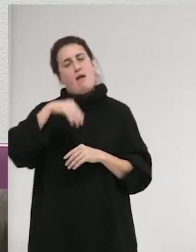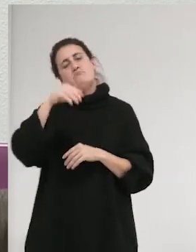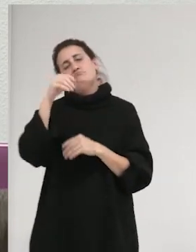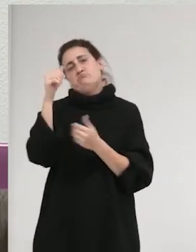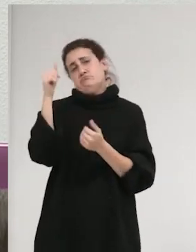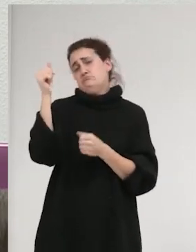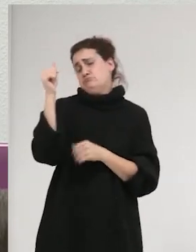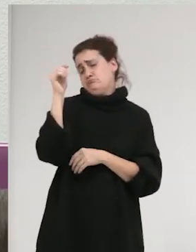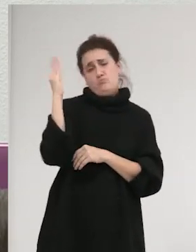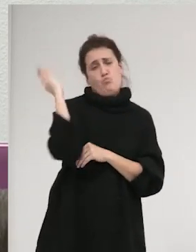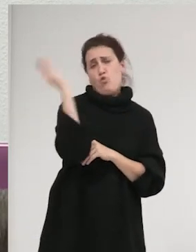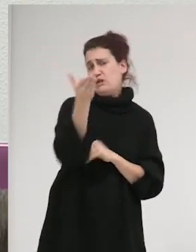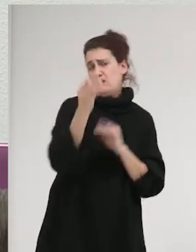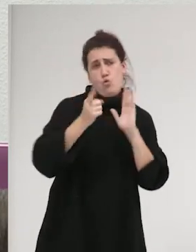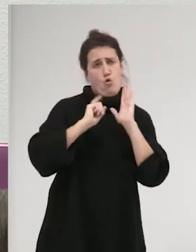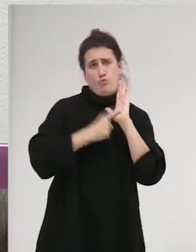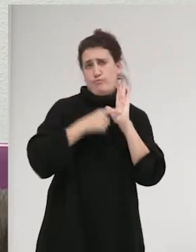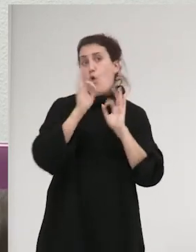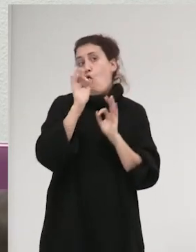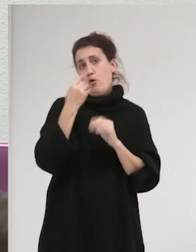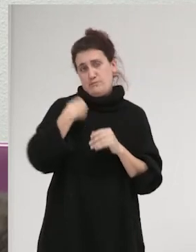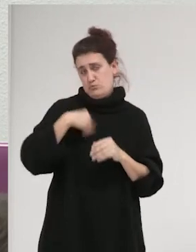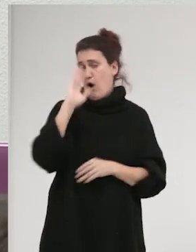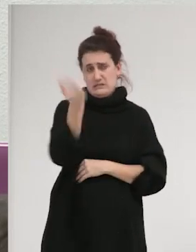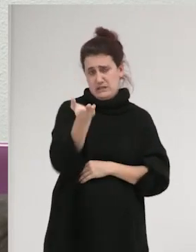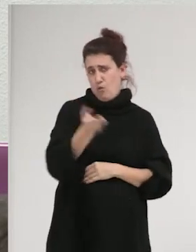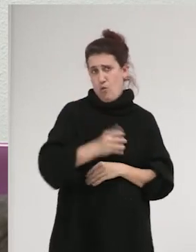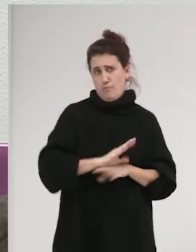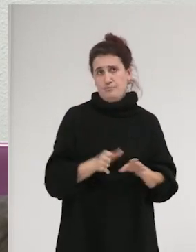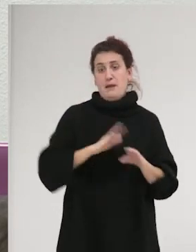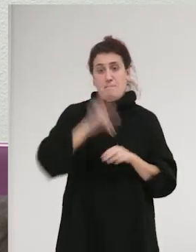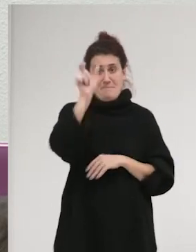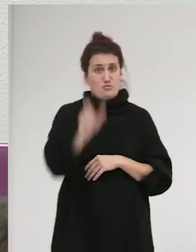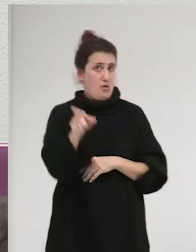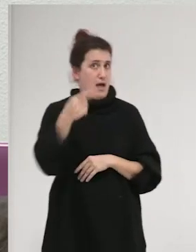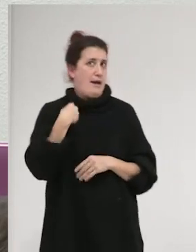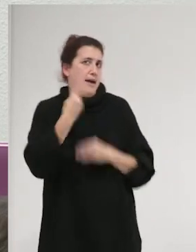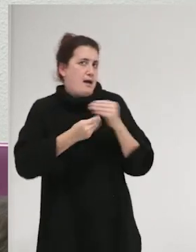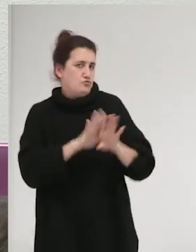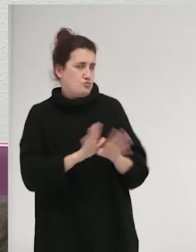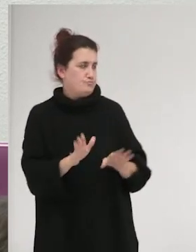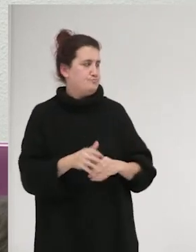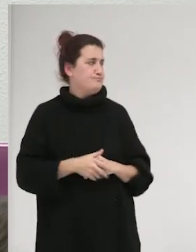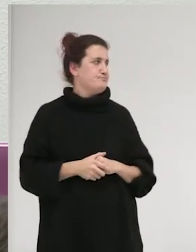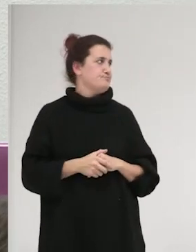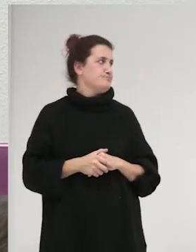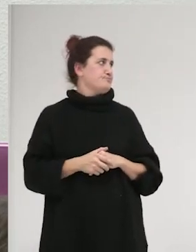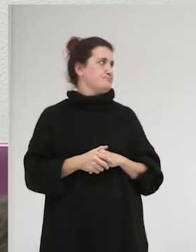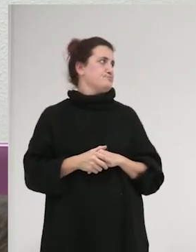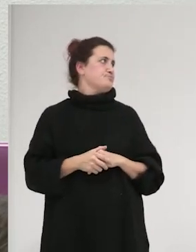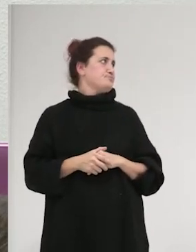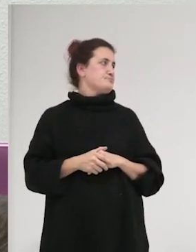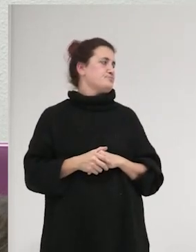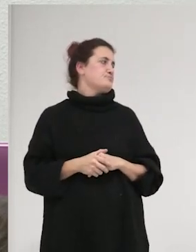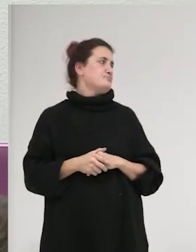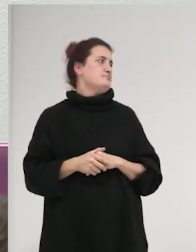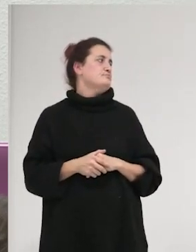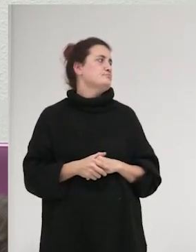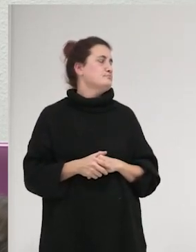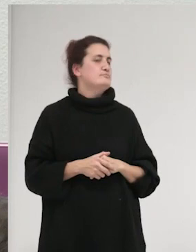¿No? O en el marco del castigo a la persona que, bueno, ¿no? Que hace cualquier tipo de estas conductas.